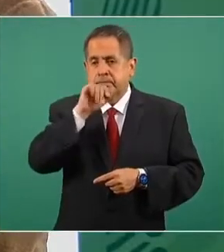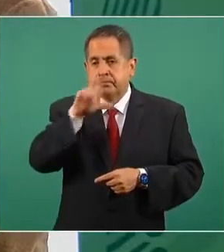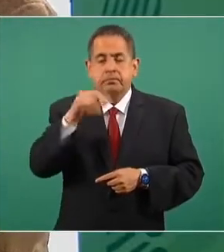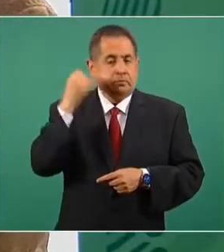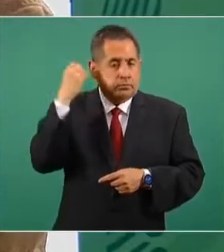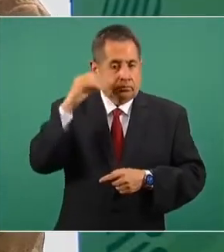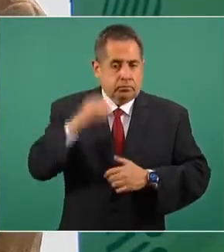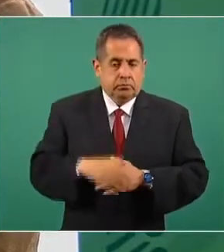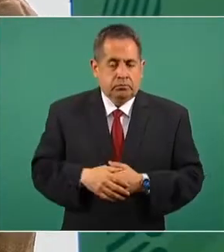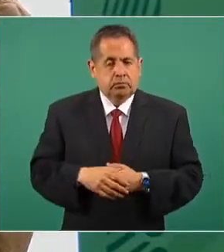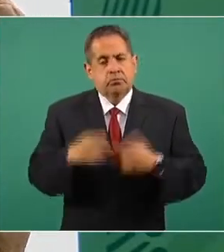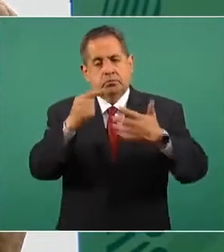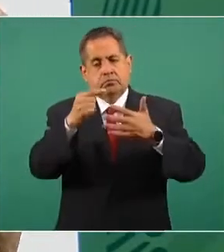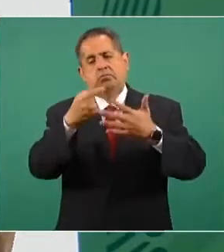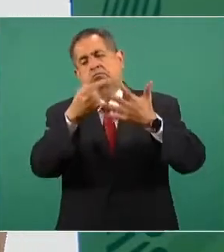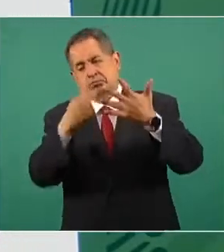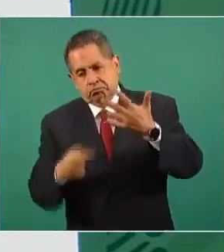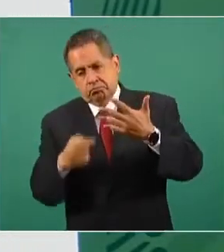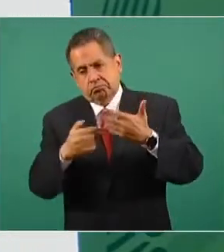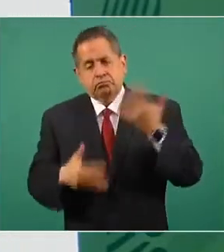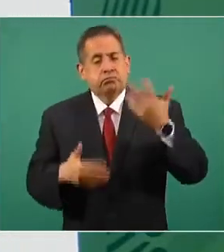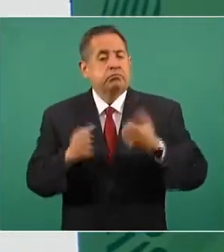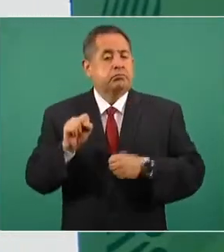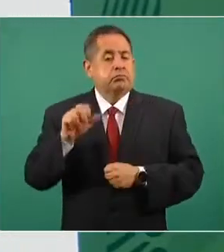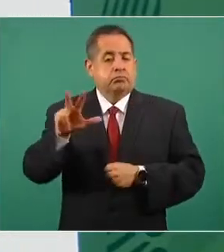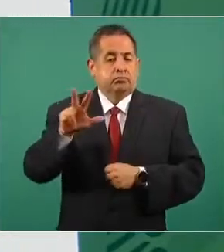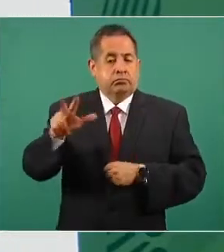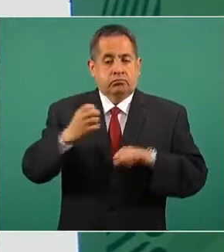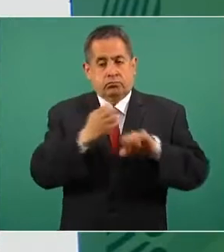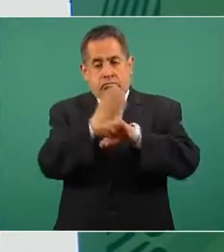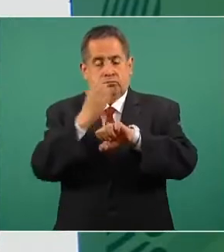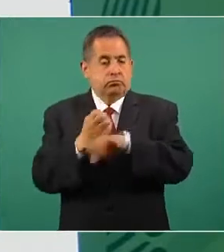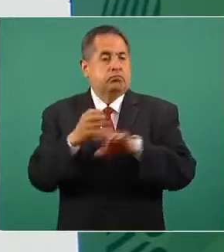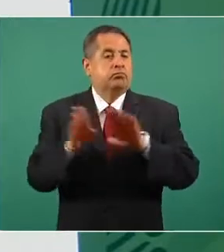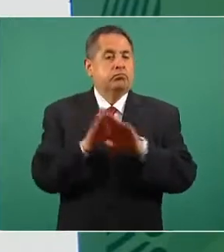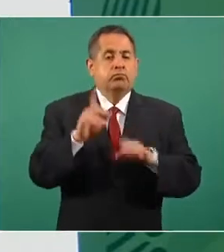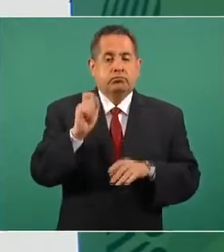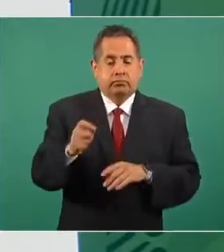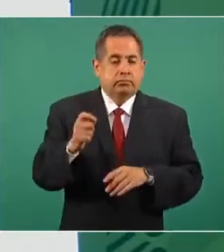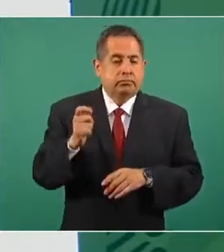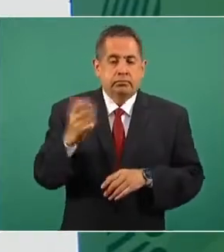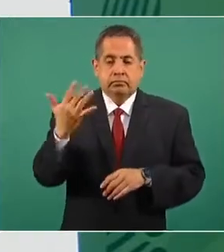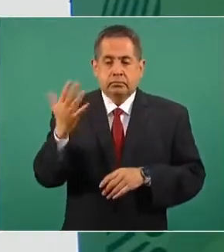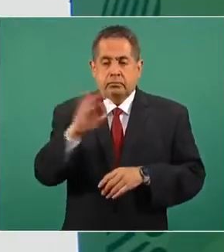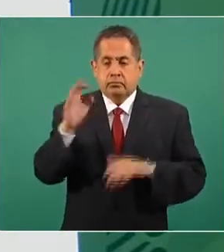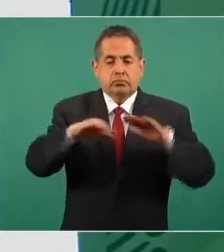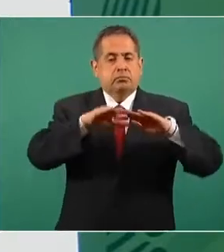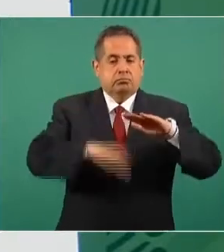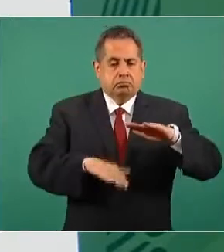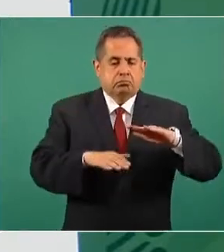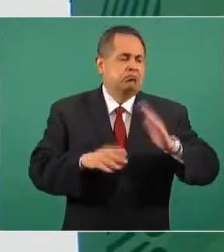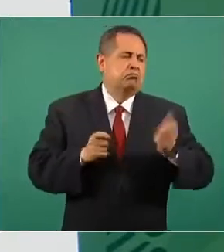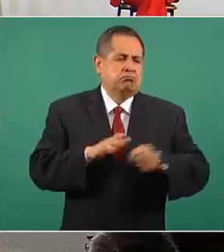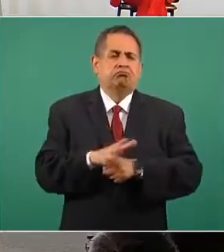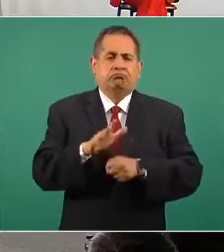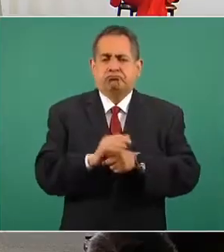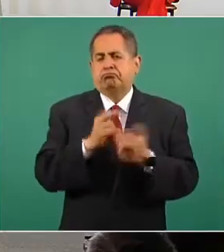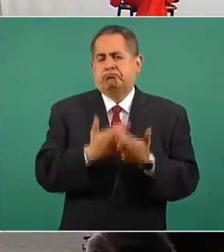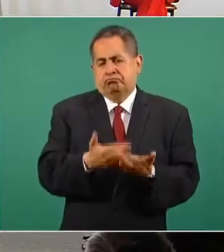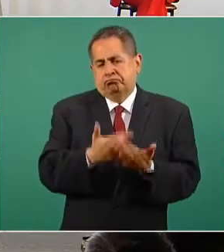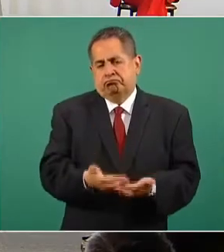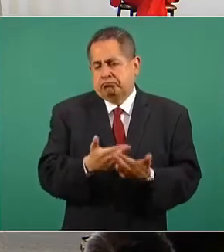Oaxaca. Y el resto de las entidades, 18 estados, tienen una ocupación menor al 50 por ciento. En